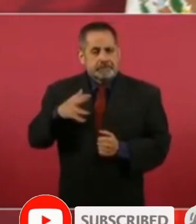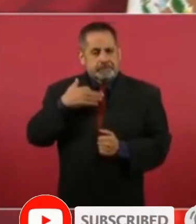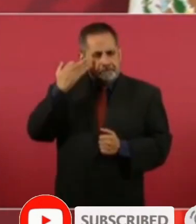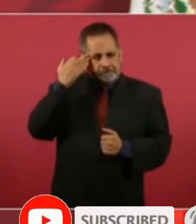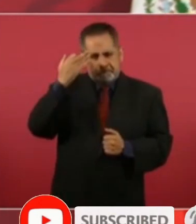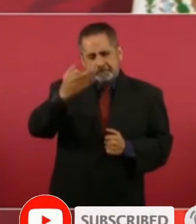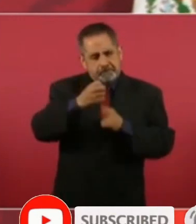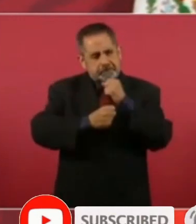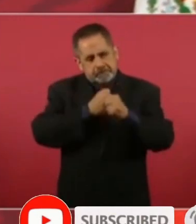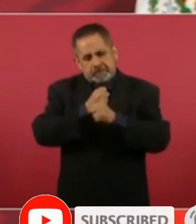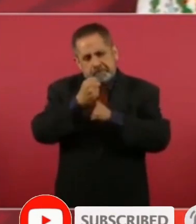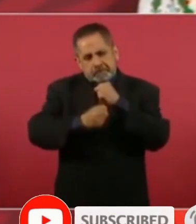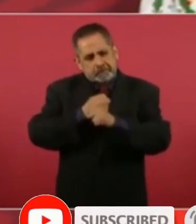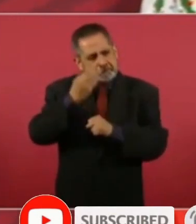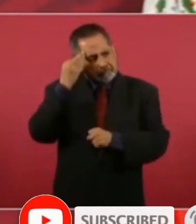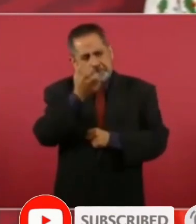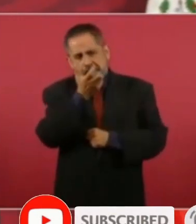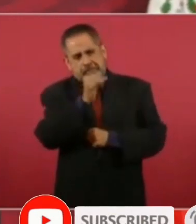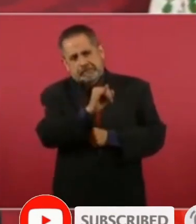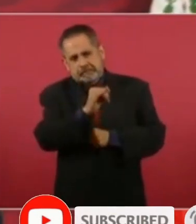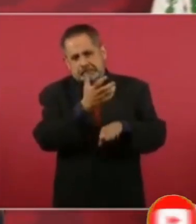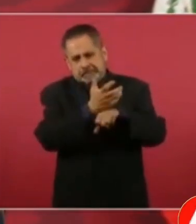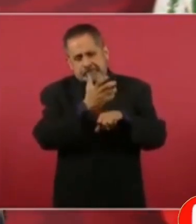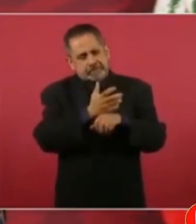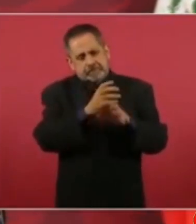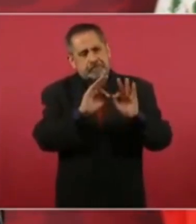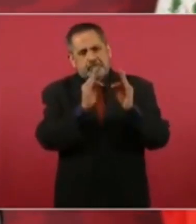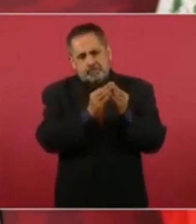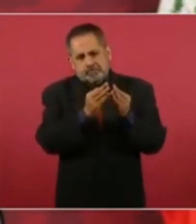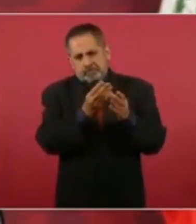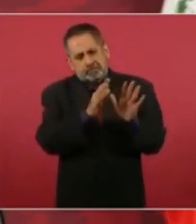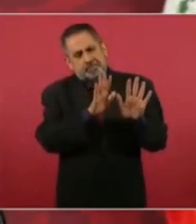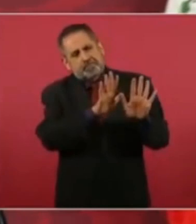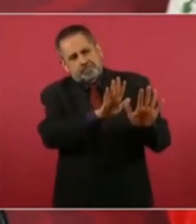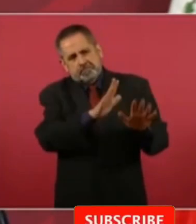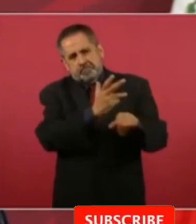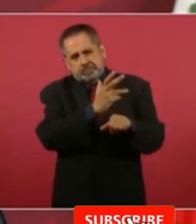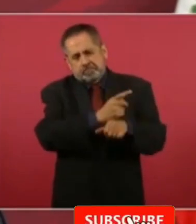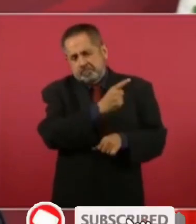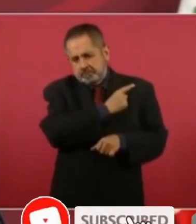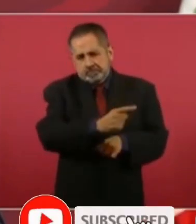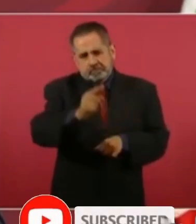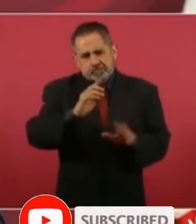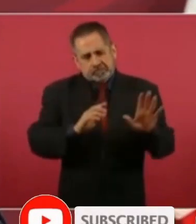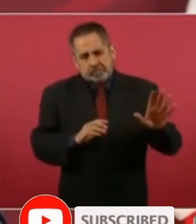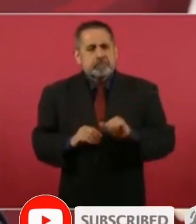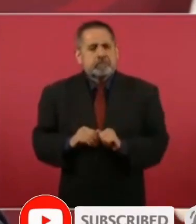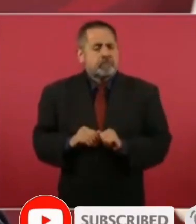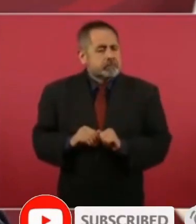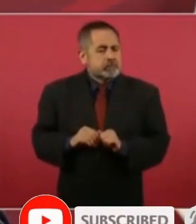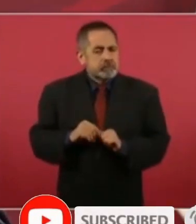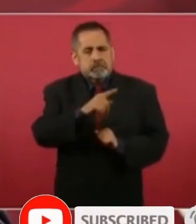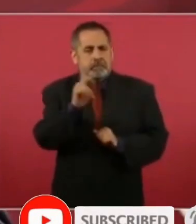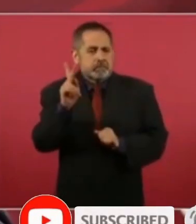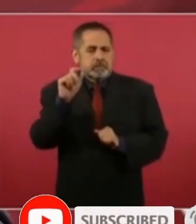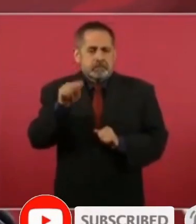mucho tiempo aplicando una determinada